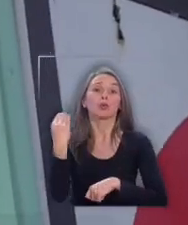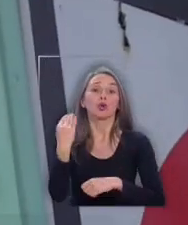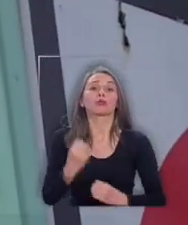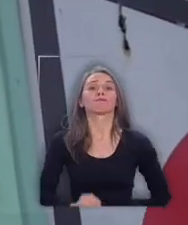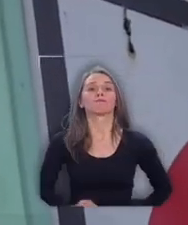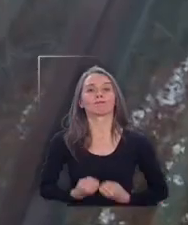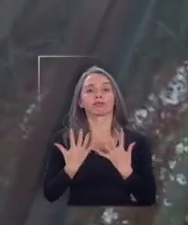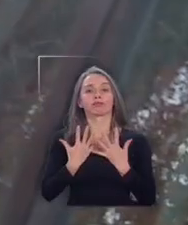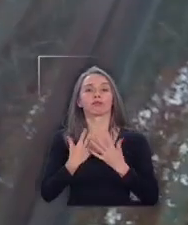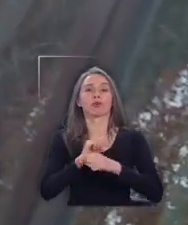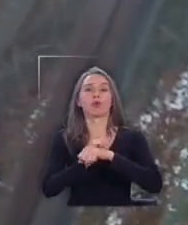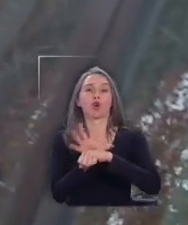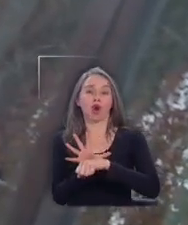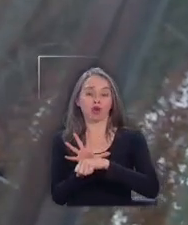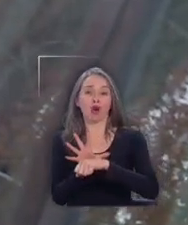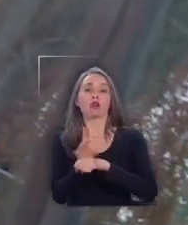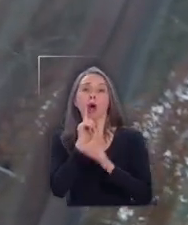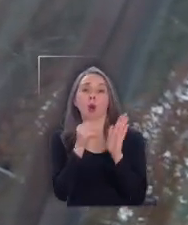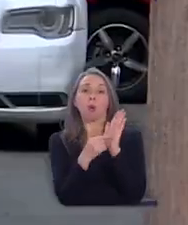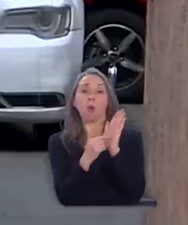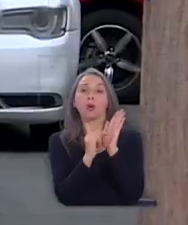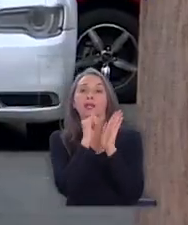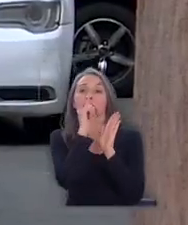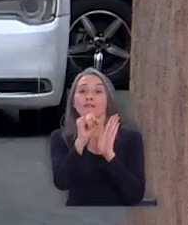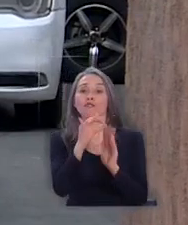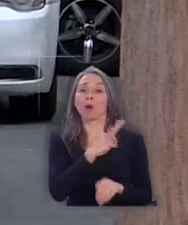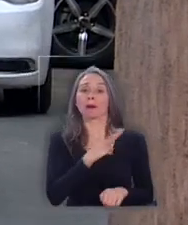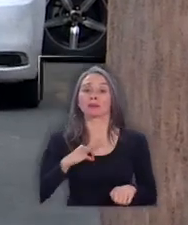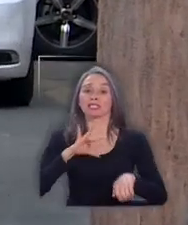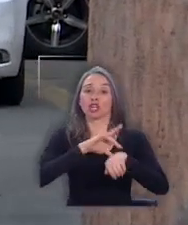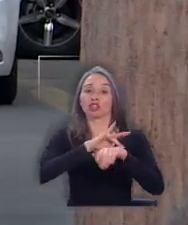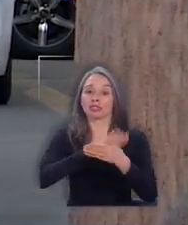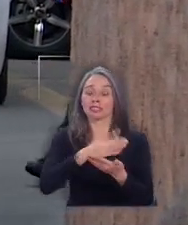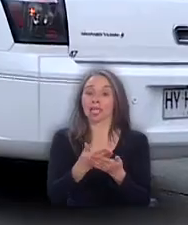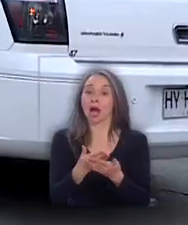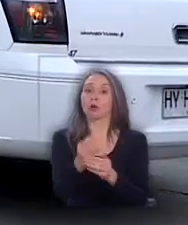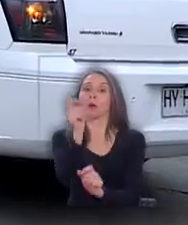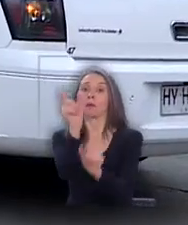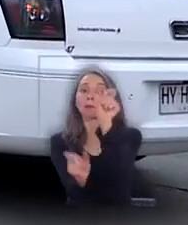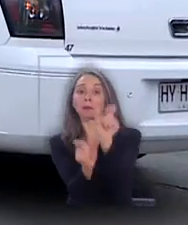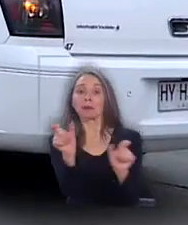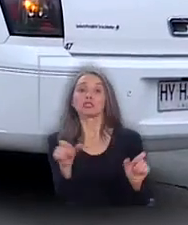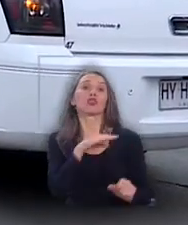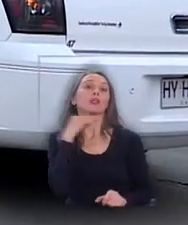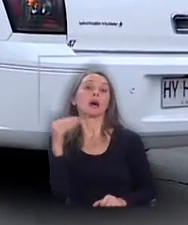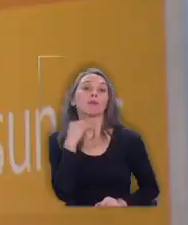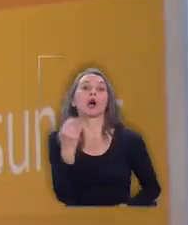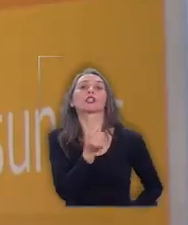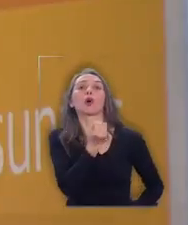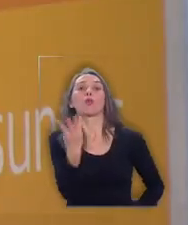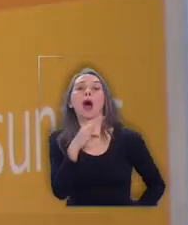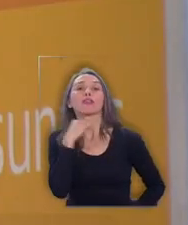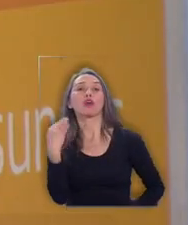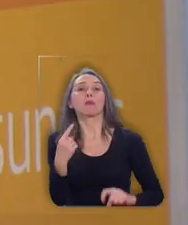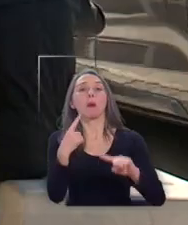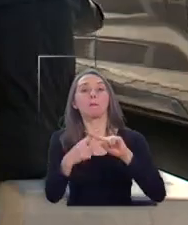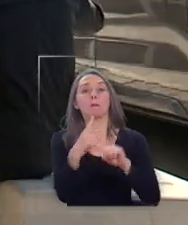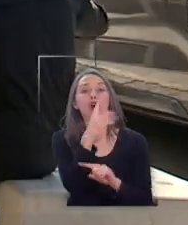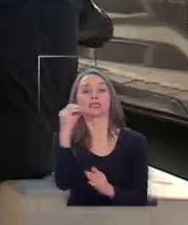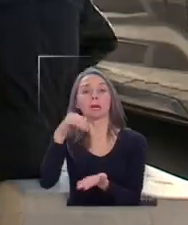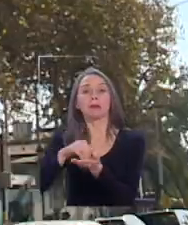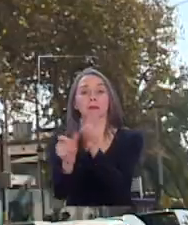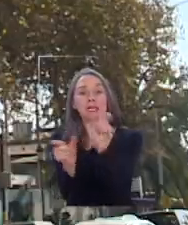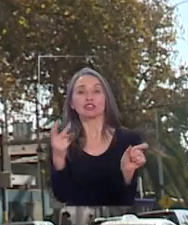coronavirus. Según el último informe epidemiológico del Ministerio de Salud, la mortalidad, que es el número de fallecidos por cada 100.000